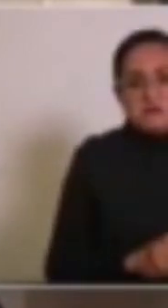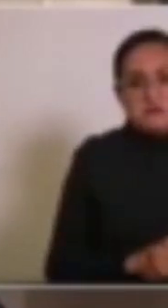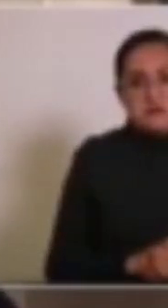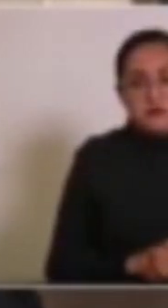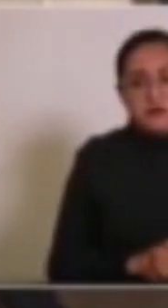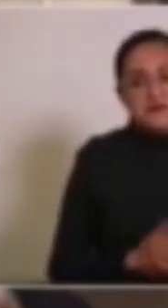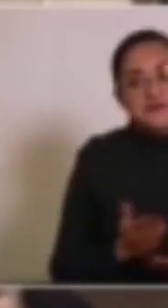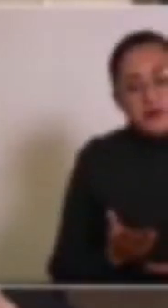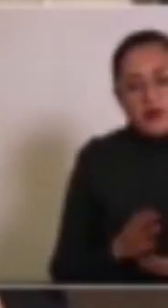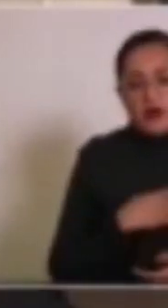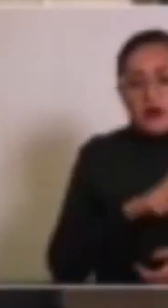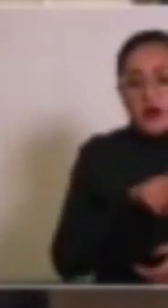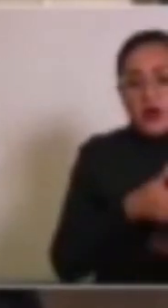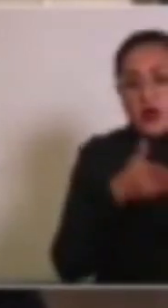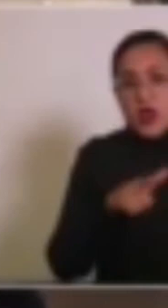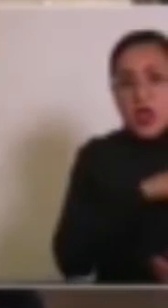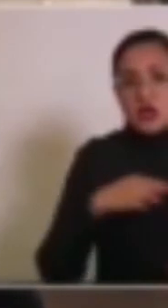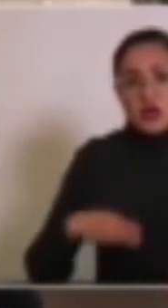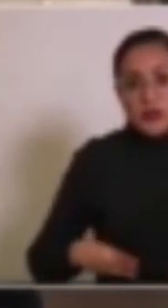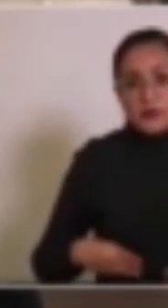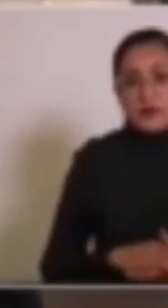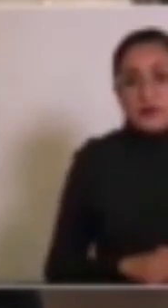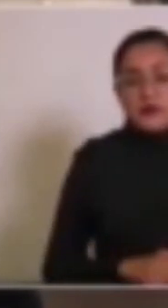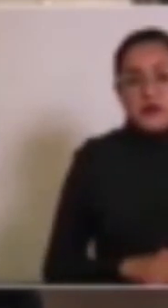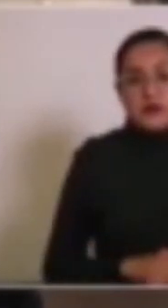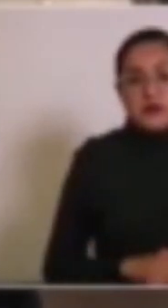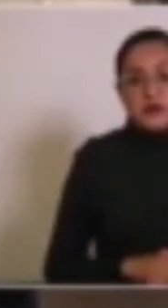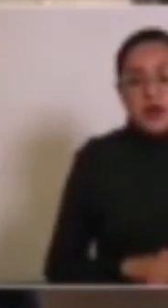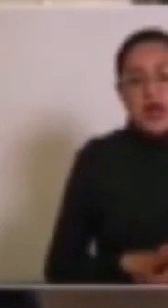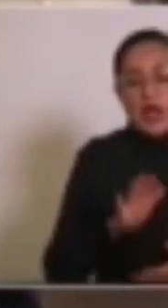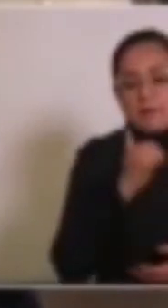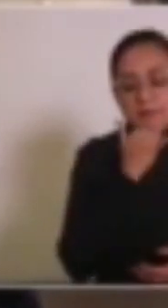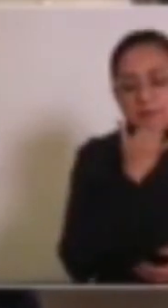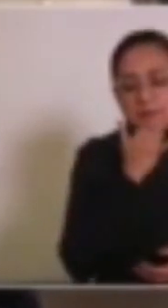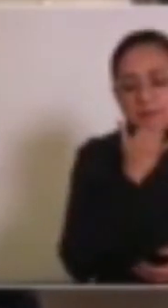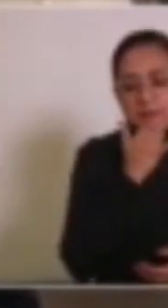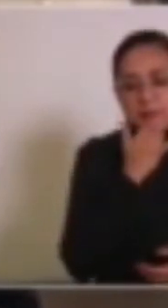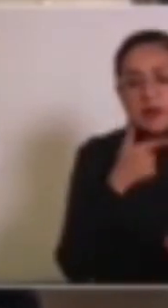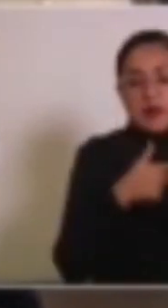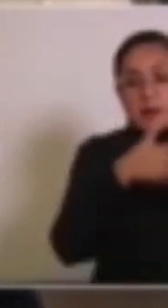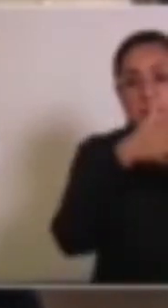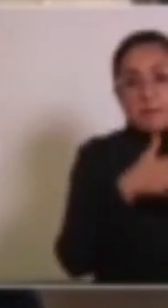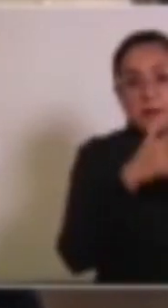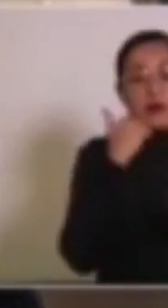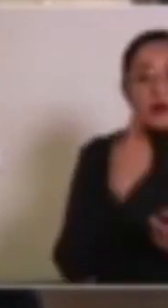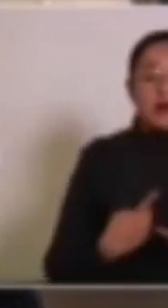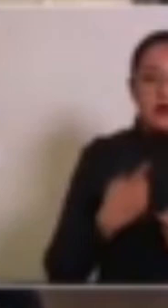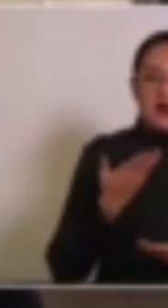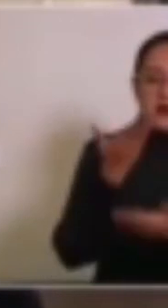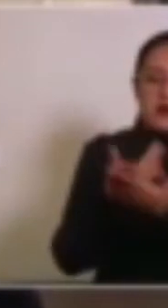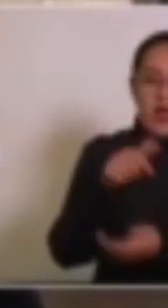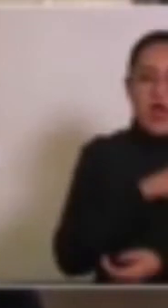Llega el actual ayuntamiento. Ah, perdón, la empresa quería ofrecerles